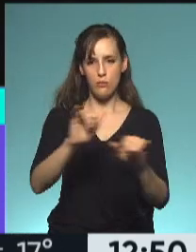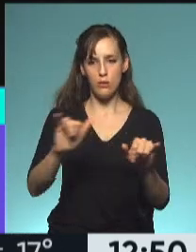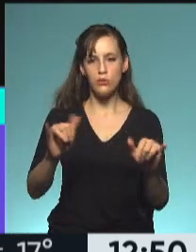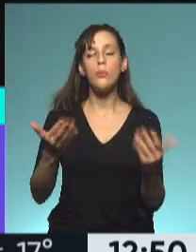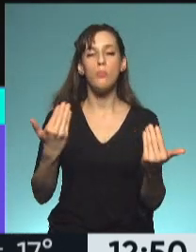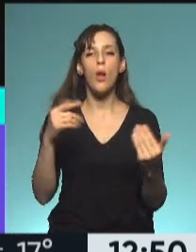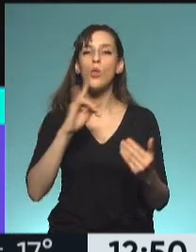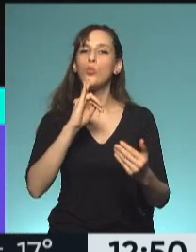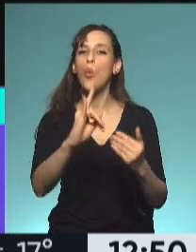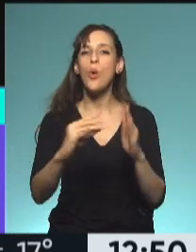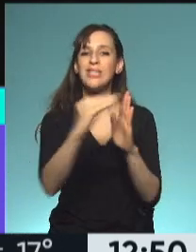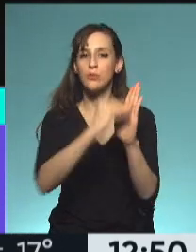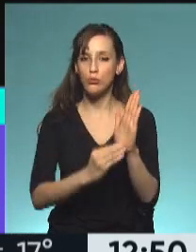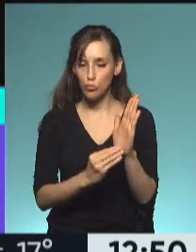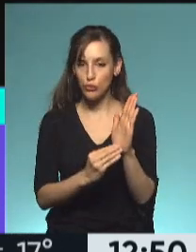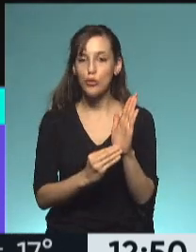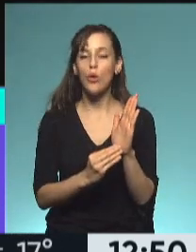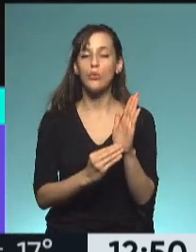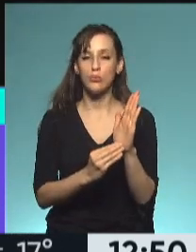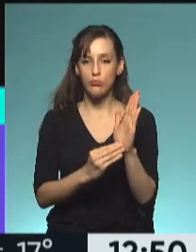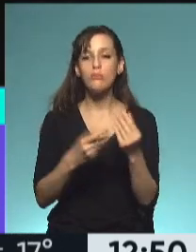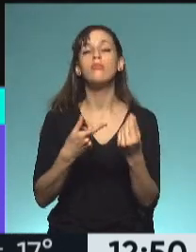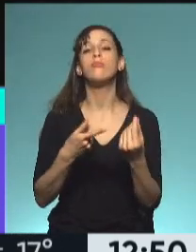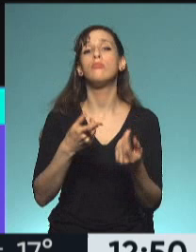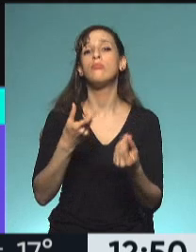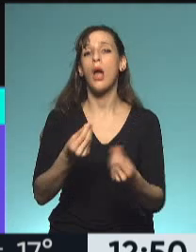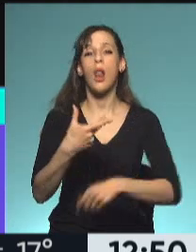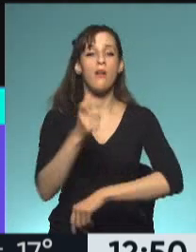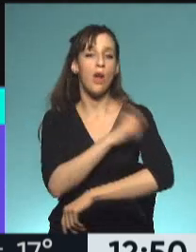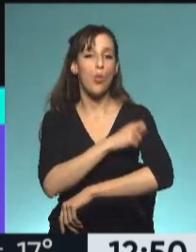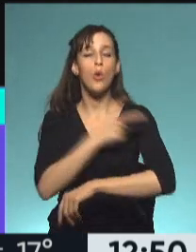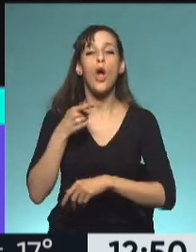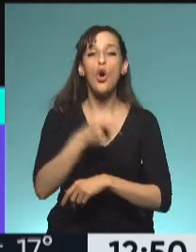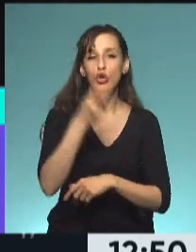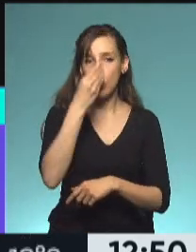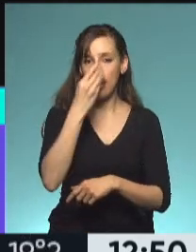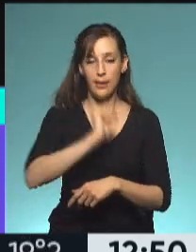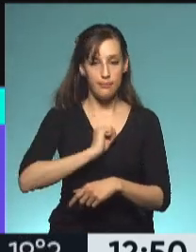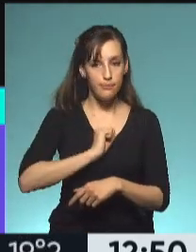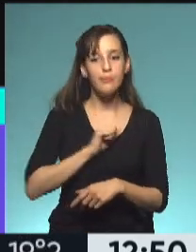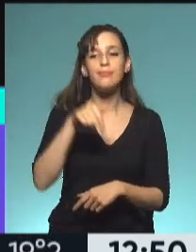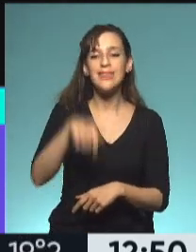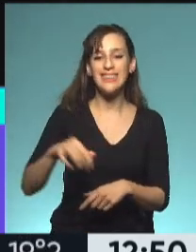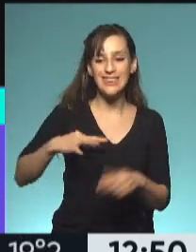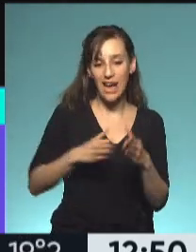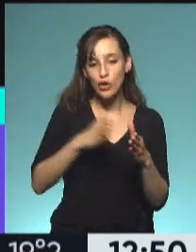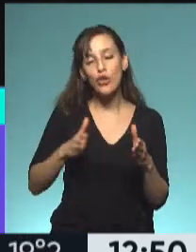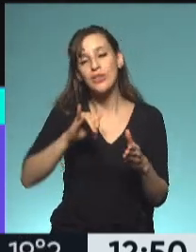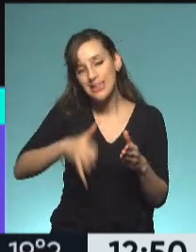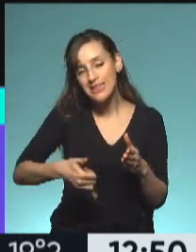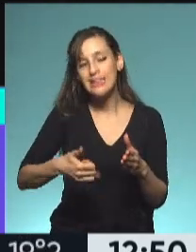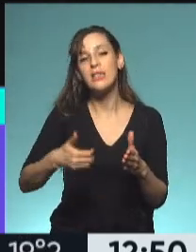inscribirse para la campaña de vacunación antigripal, que si bien este año quedó en un segundo lugar